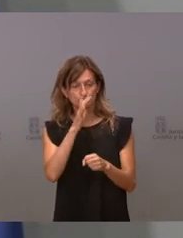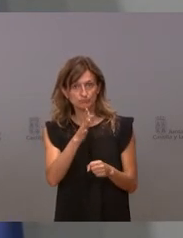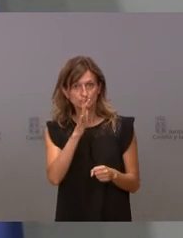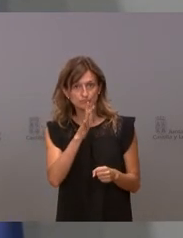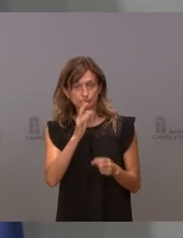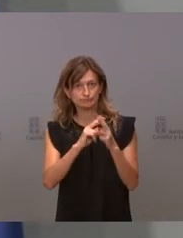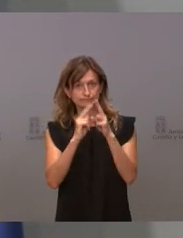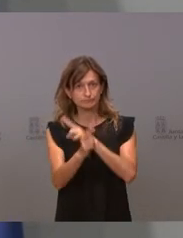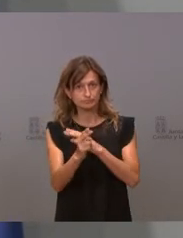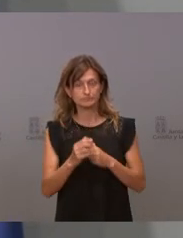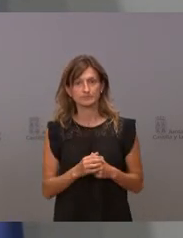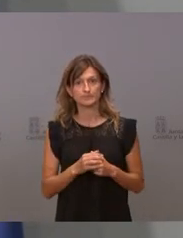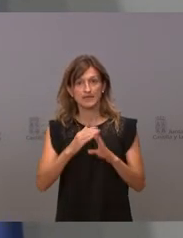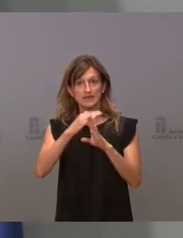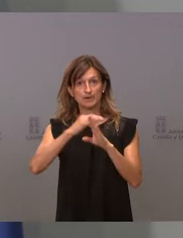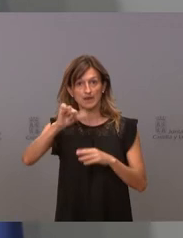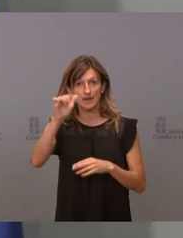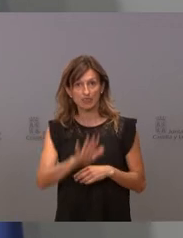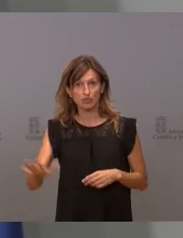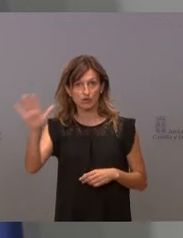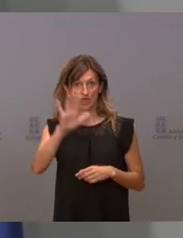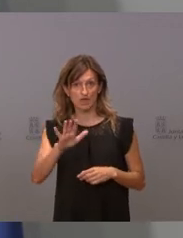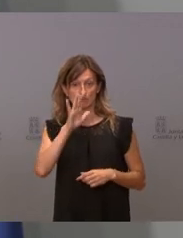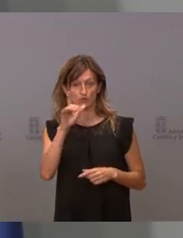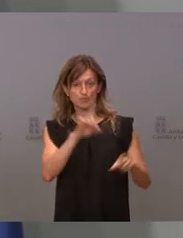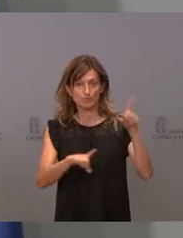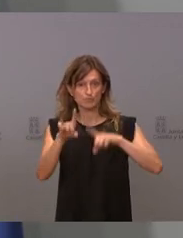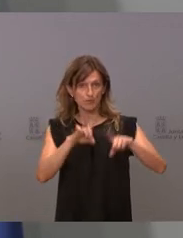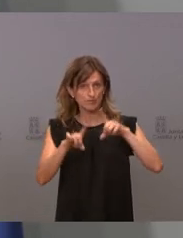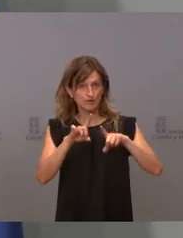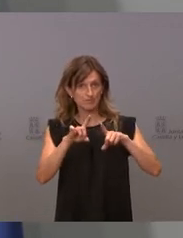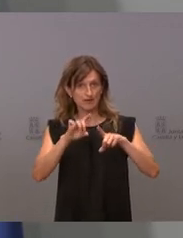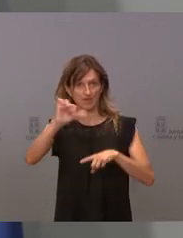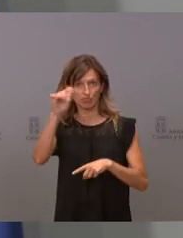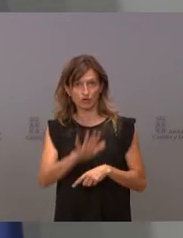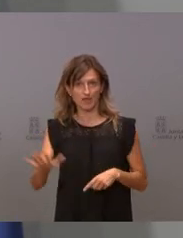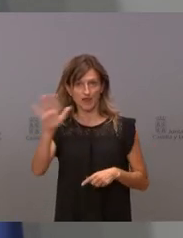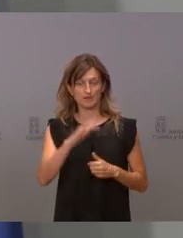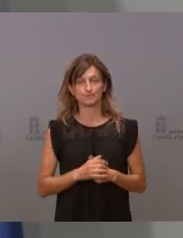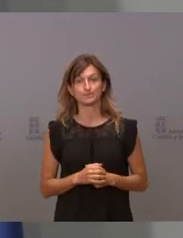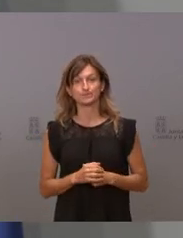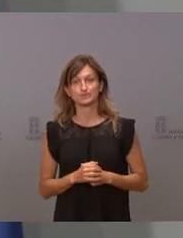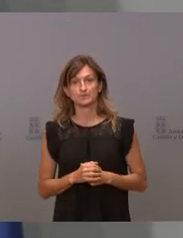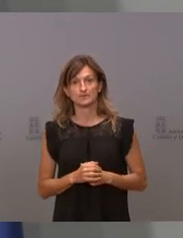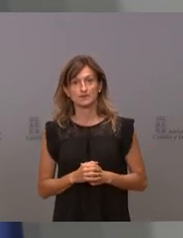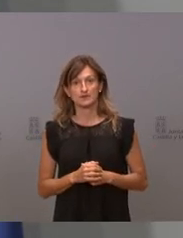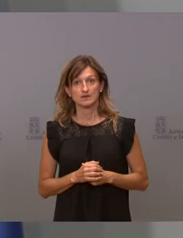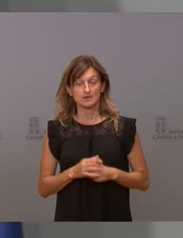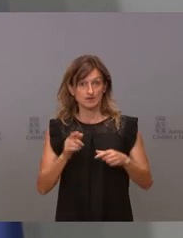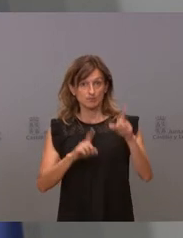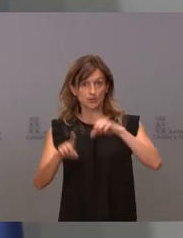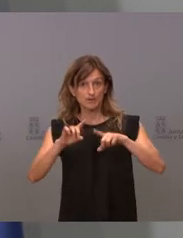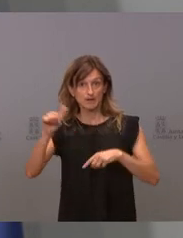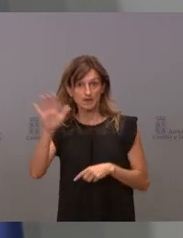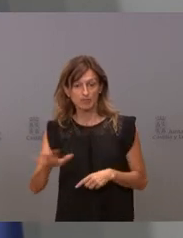respuesta a nivel nacional a un problema que es un problema nacional. Insisto que siendo un problema nacional, la